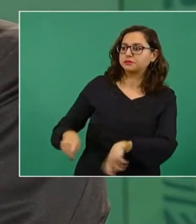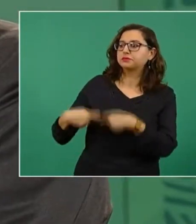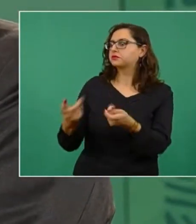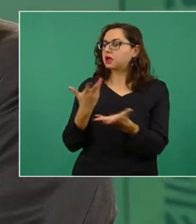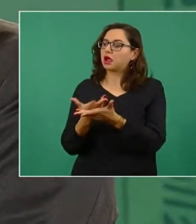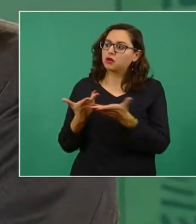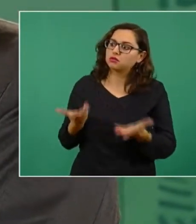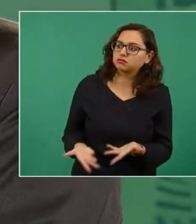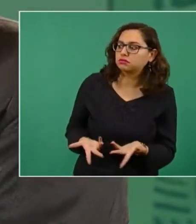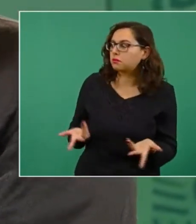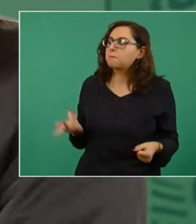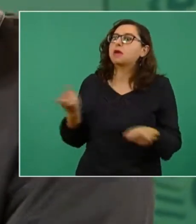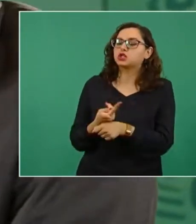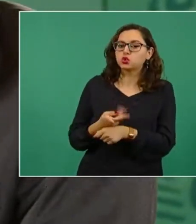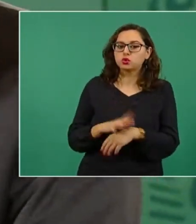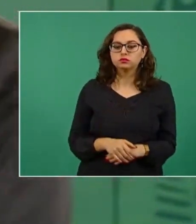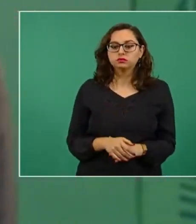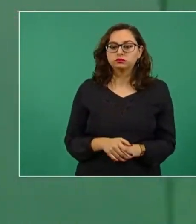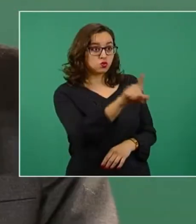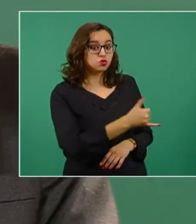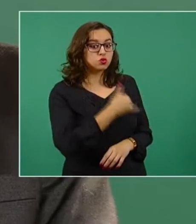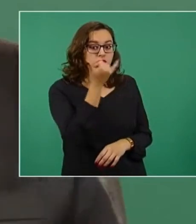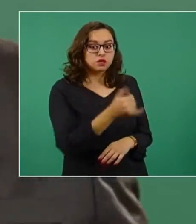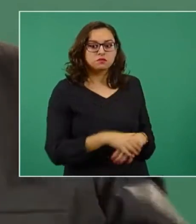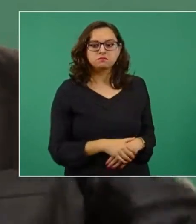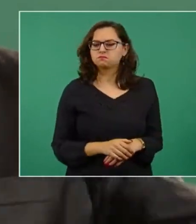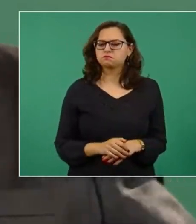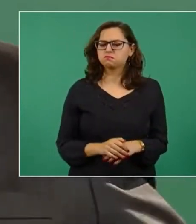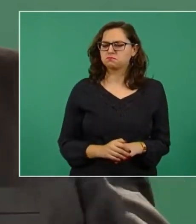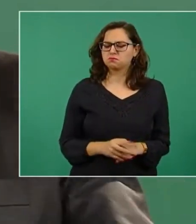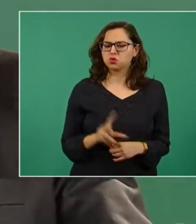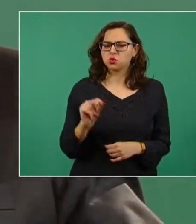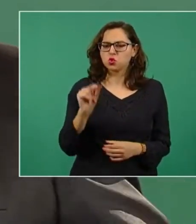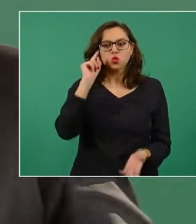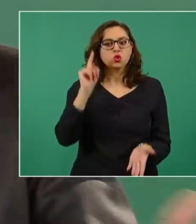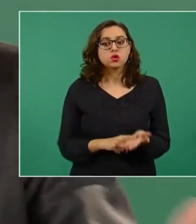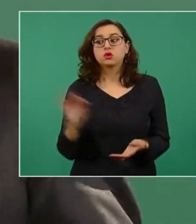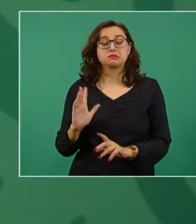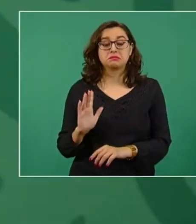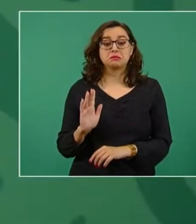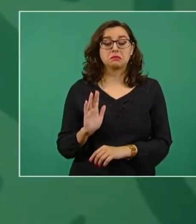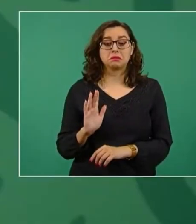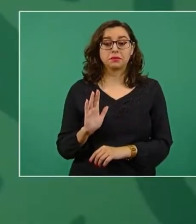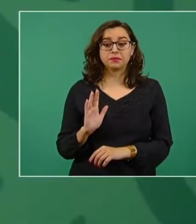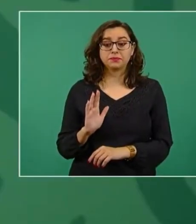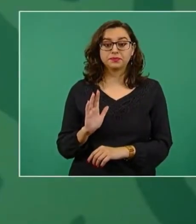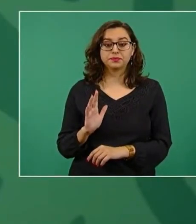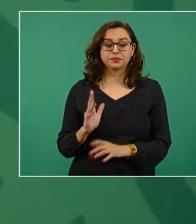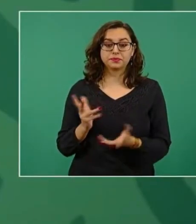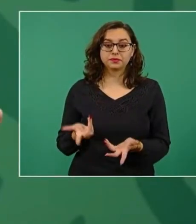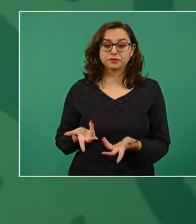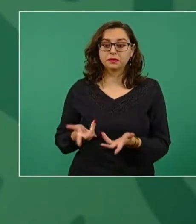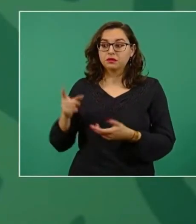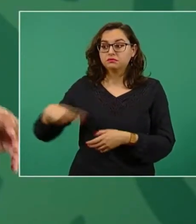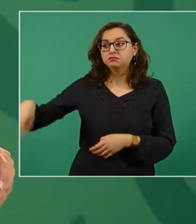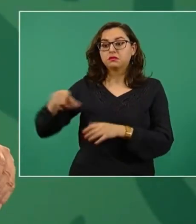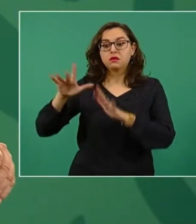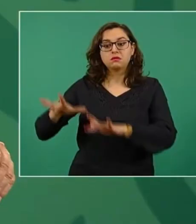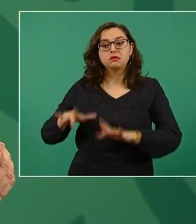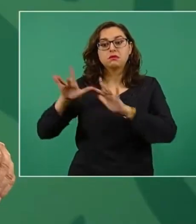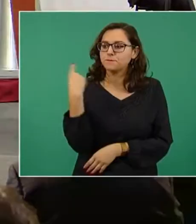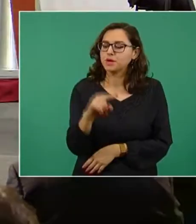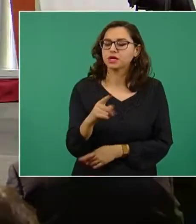posición sobre este asunto tan delicado? No sé nada de ellos, es que a lo mejor en ese ambiente los adormecen. ¡Apa,